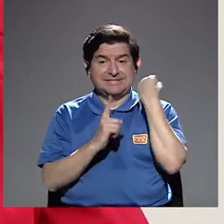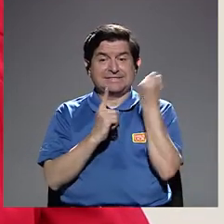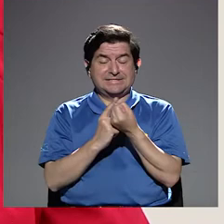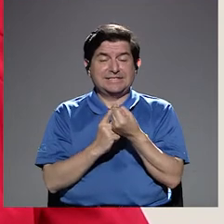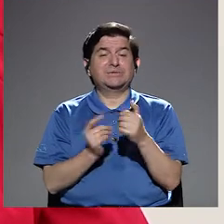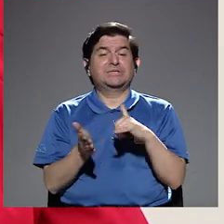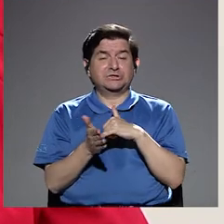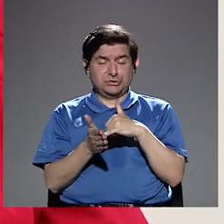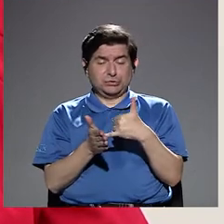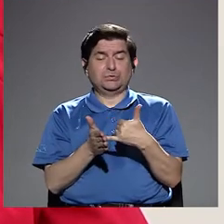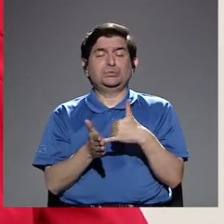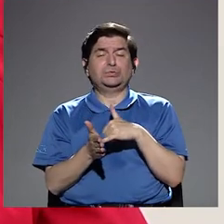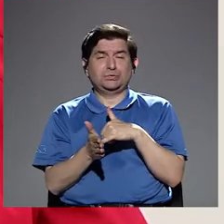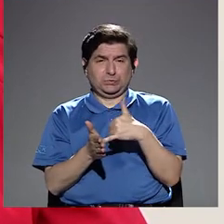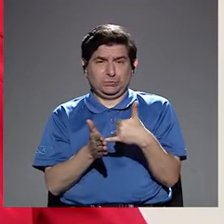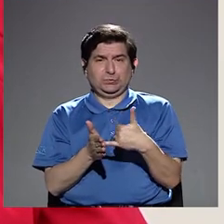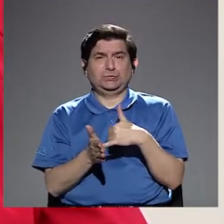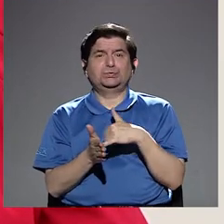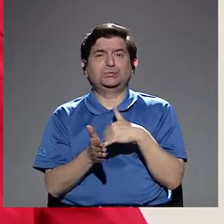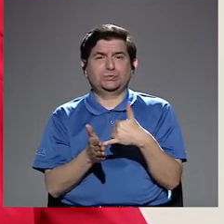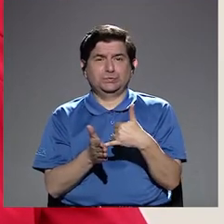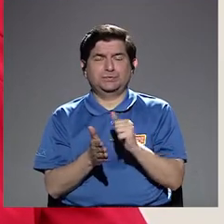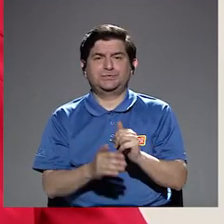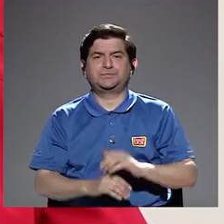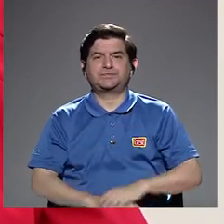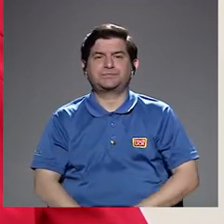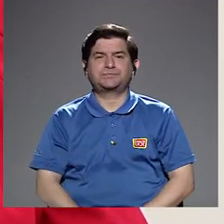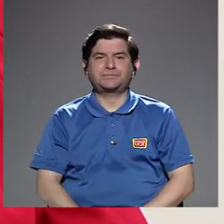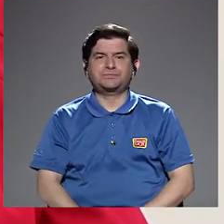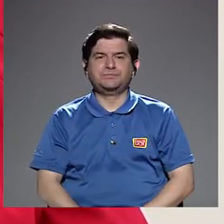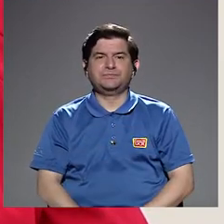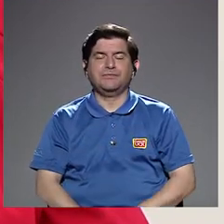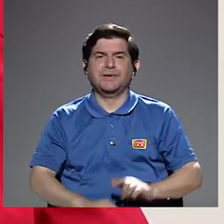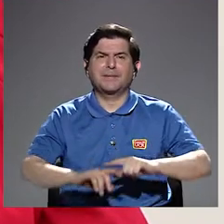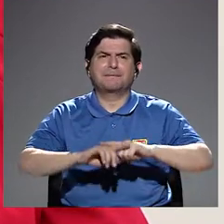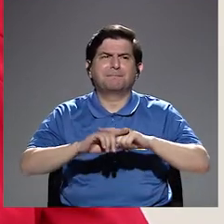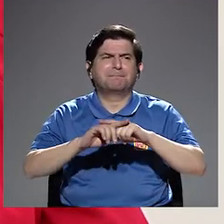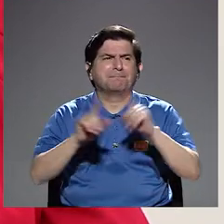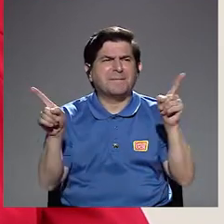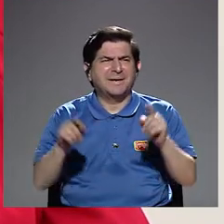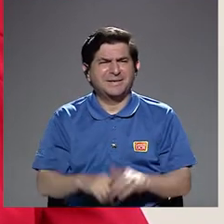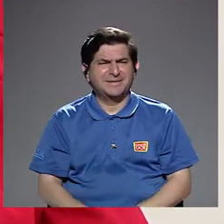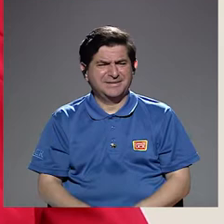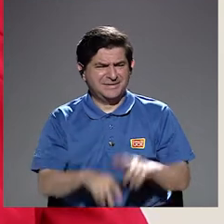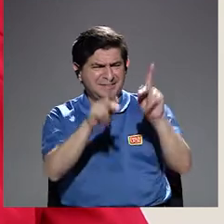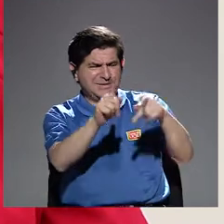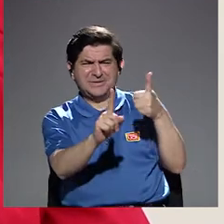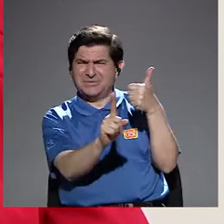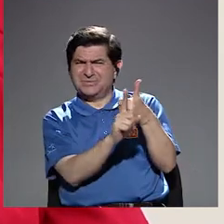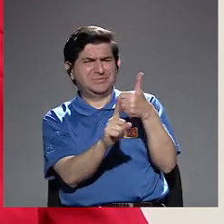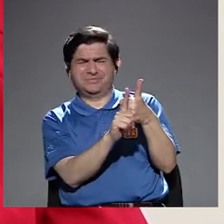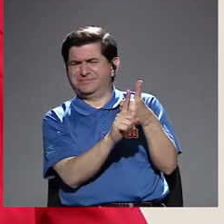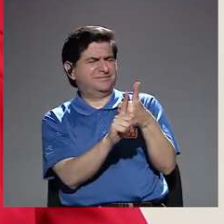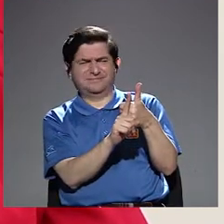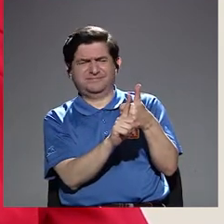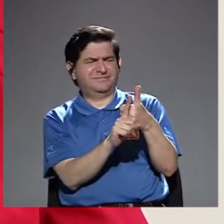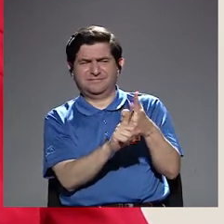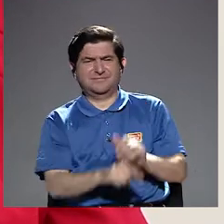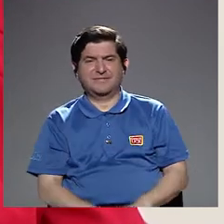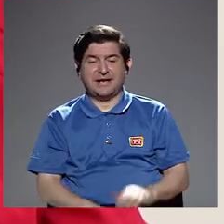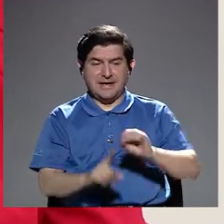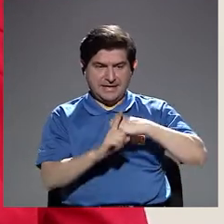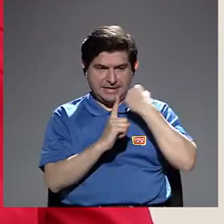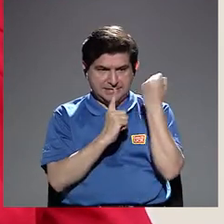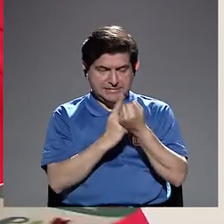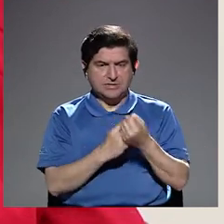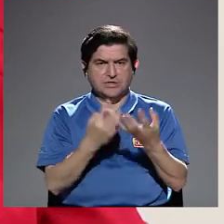situación de vulnerabilidad, pero más que la persona en sí, ¿verdad? Son las condiciones que se